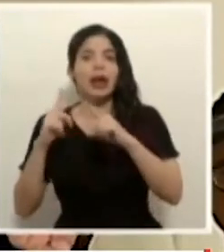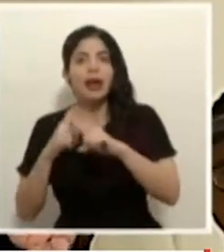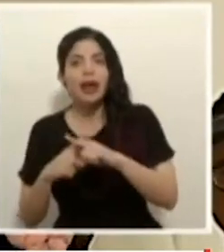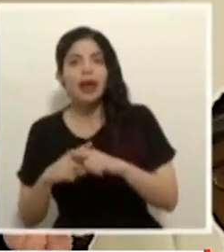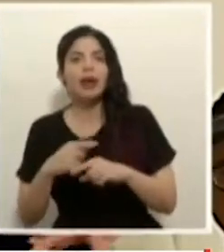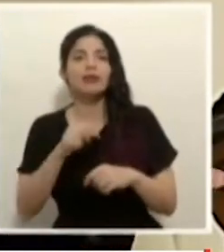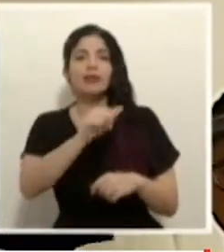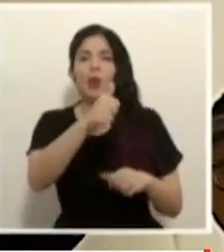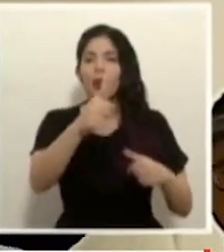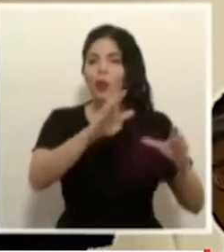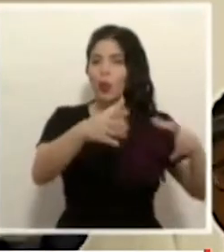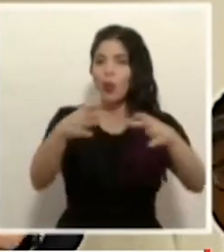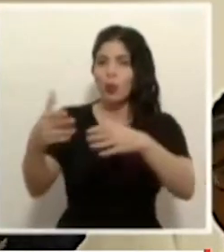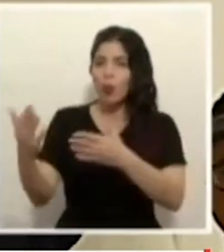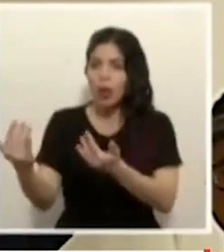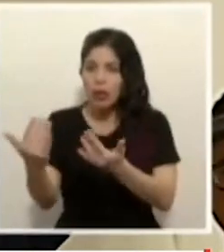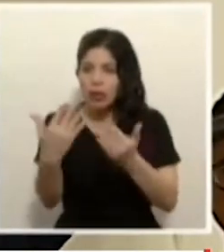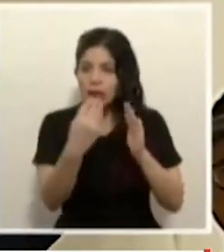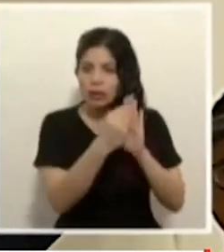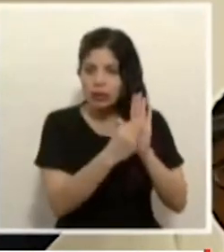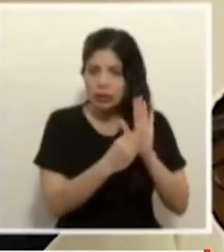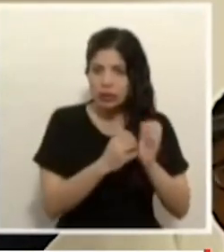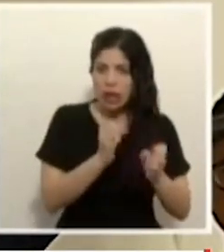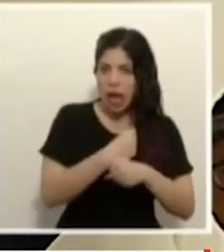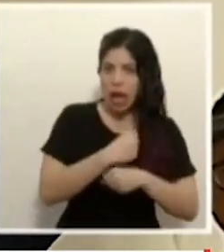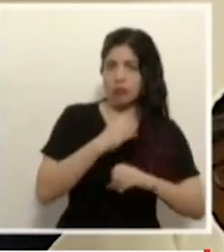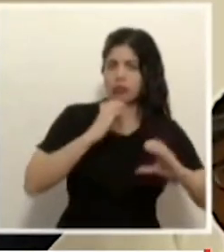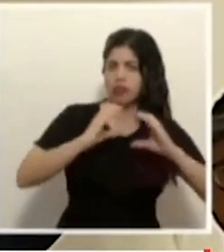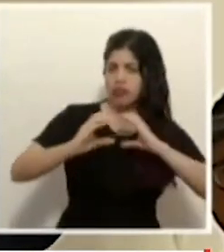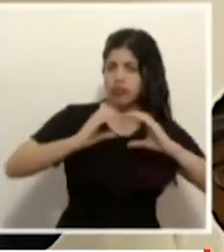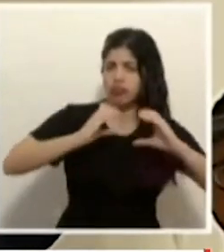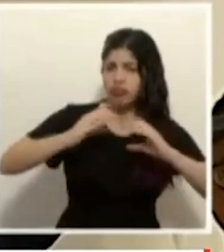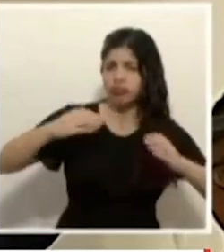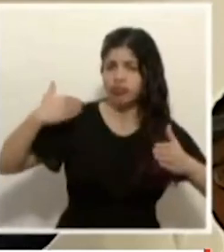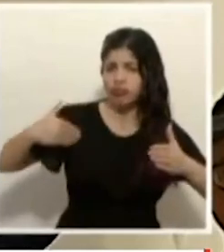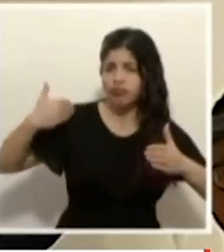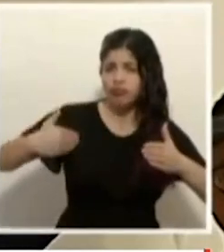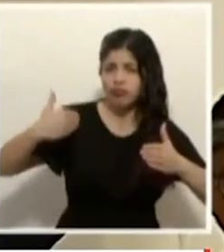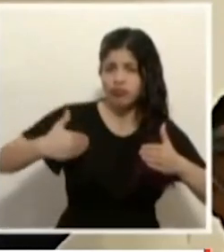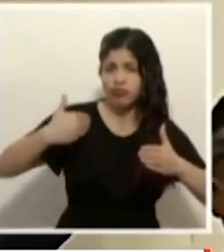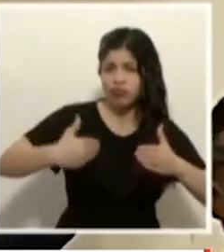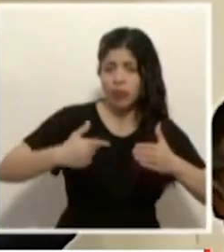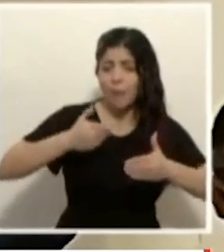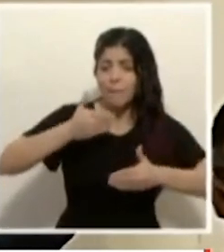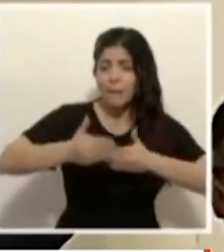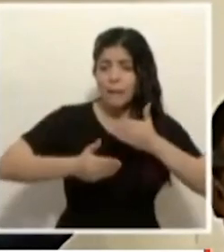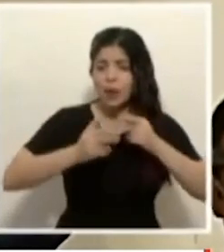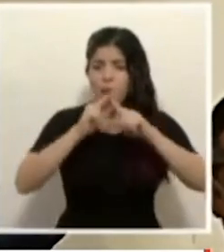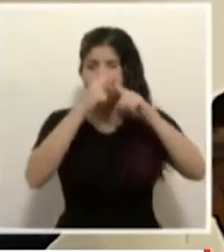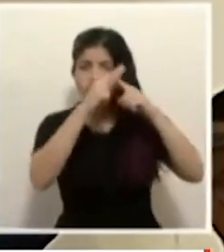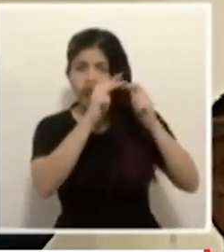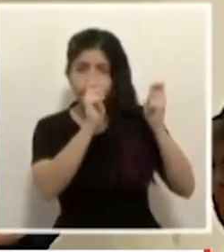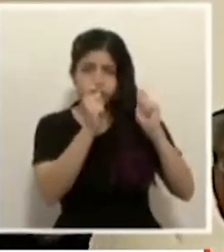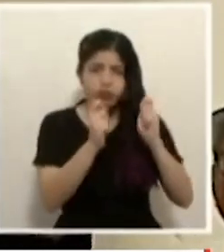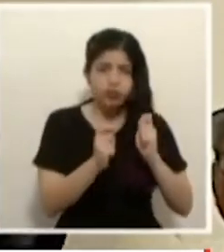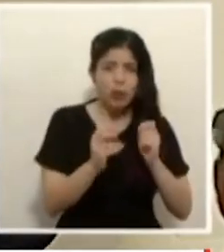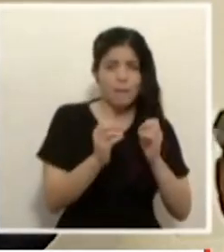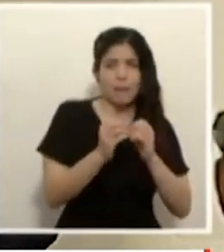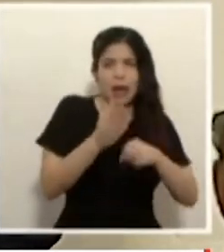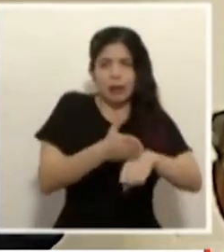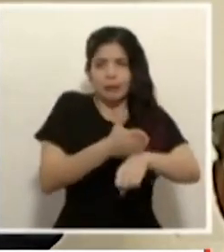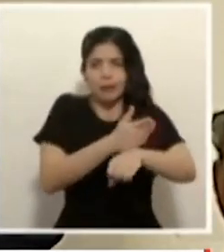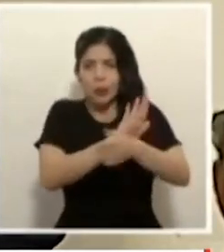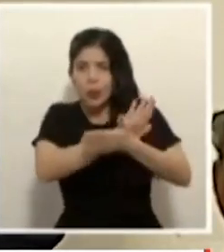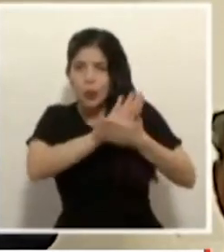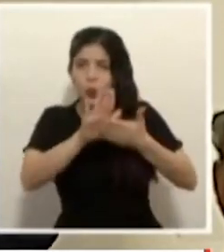muchos de los sectores entonces ahí ha habido una comunicación y un proceso de perfeccionamiento esto no